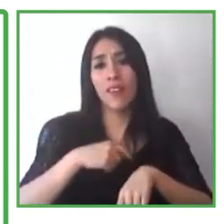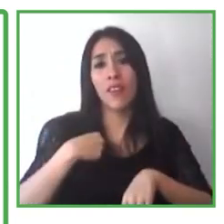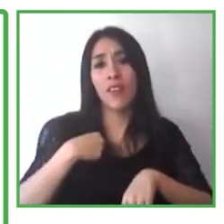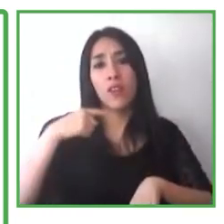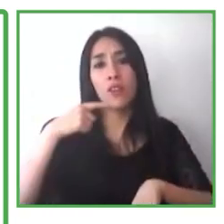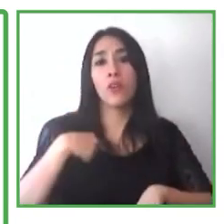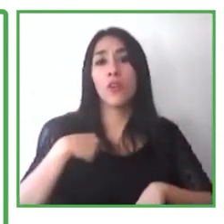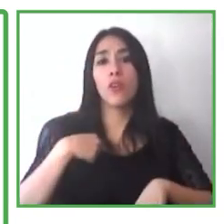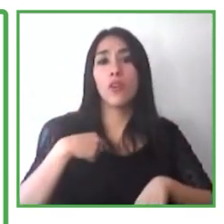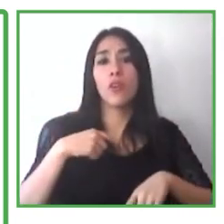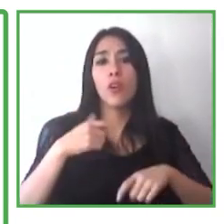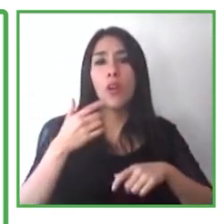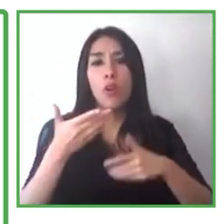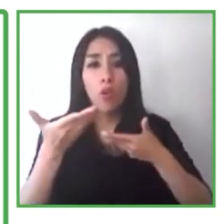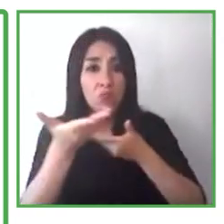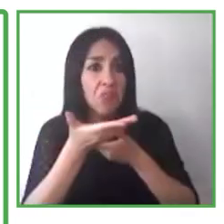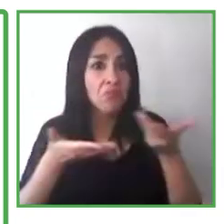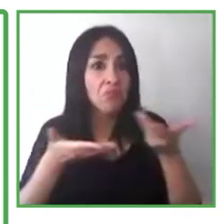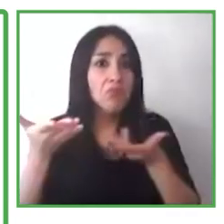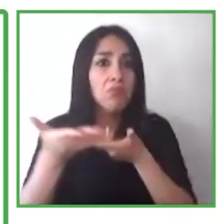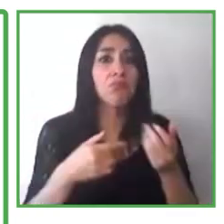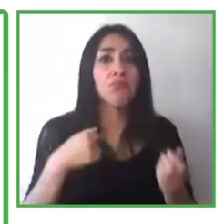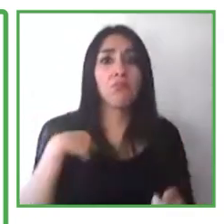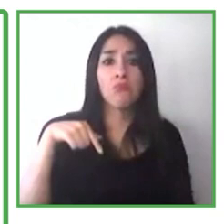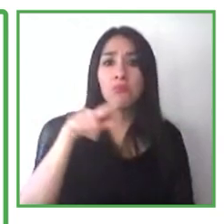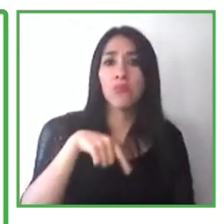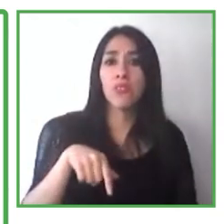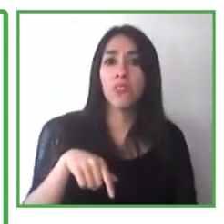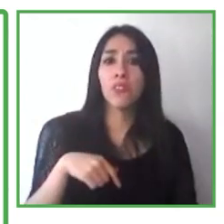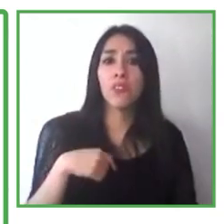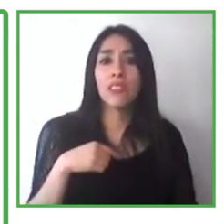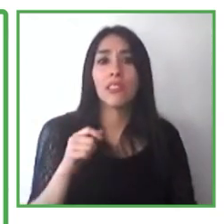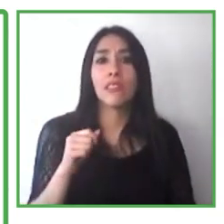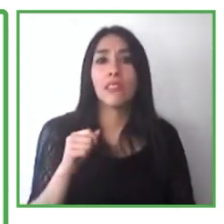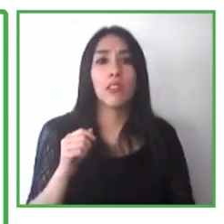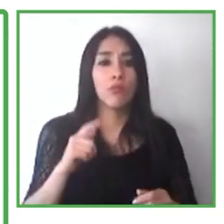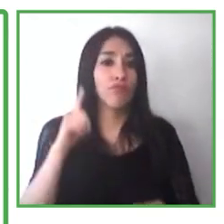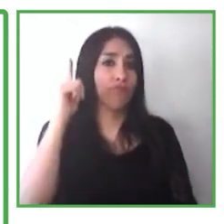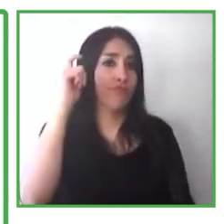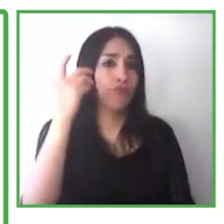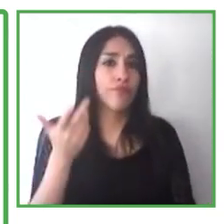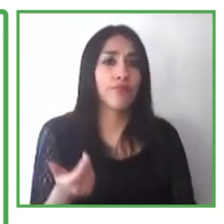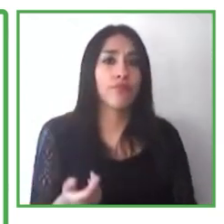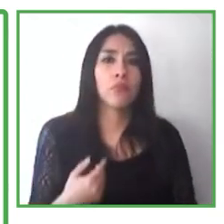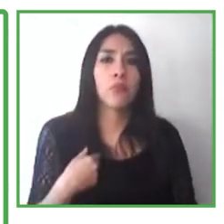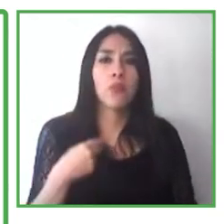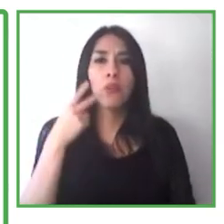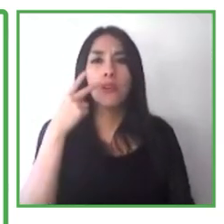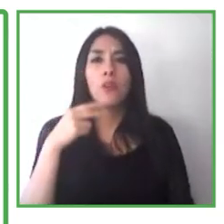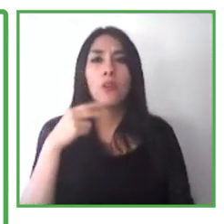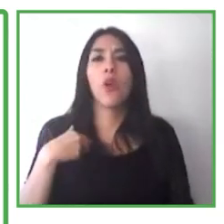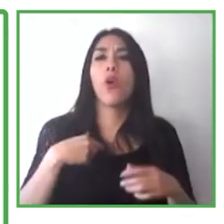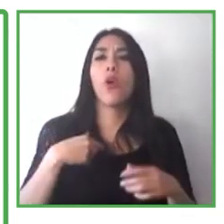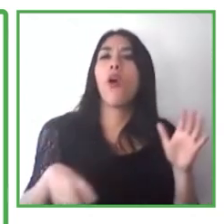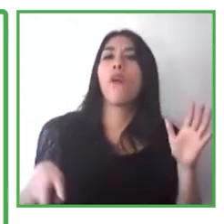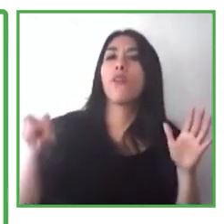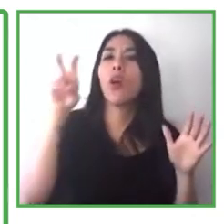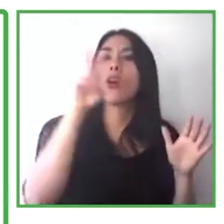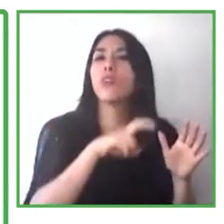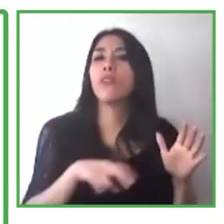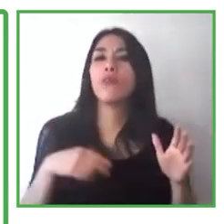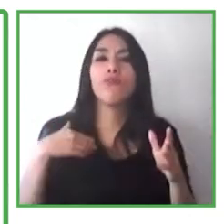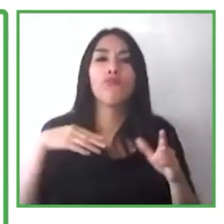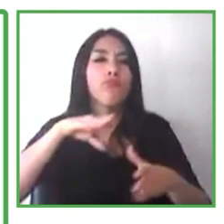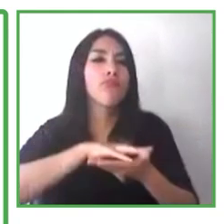es si es que están iniciando su viaje de inclusión de discapacidades para